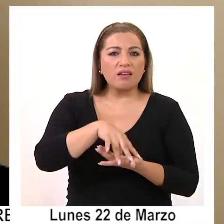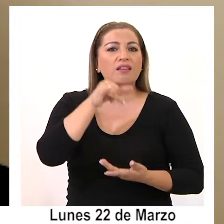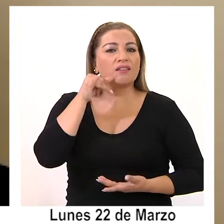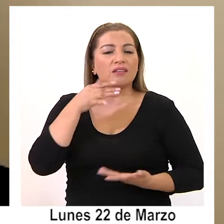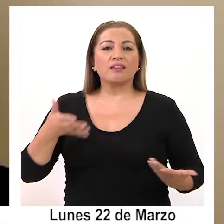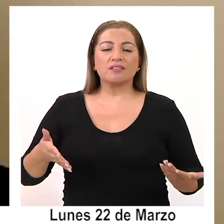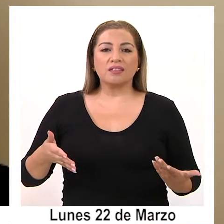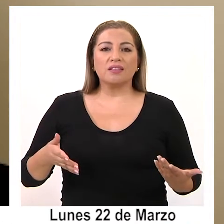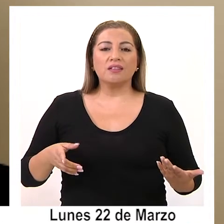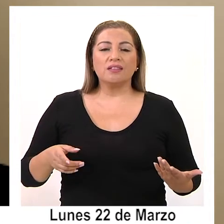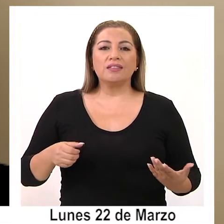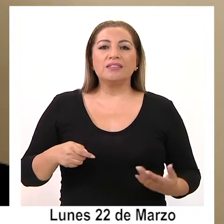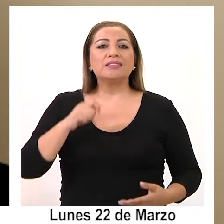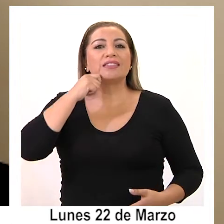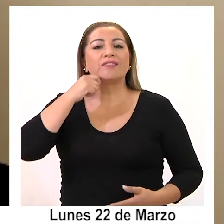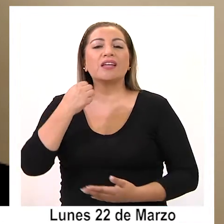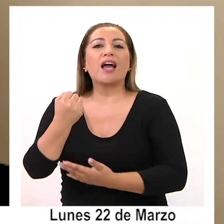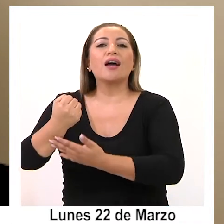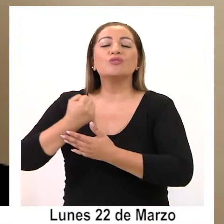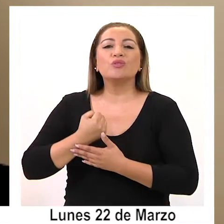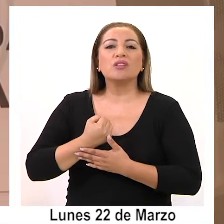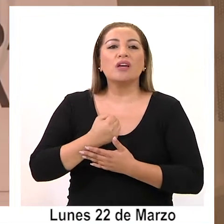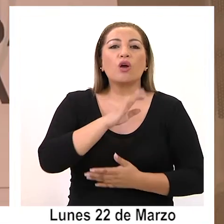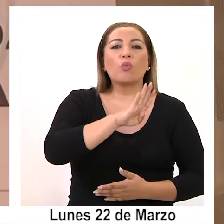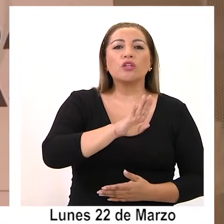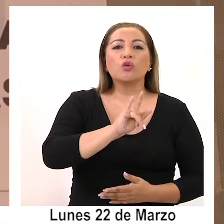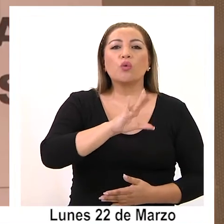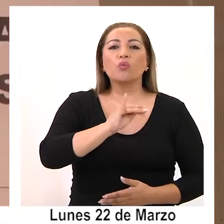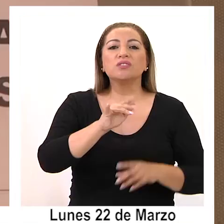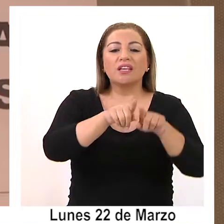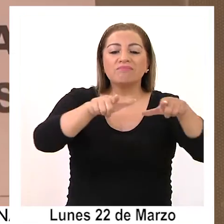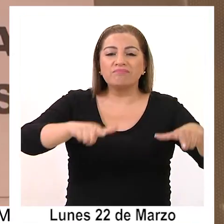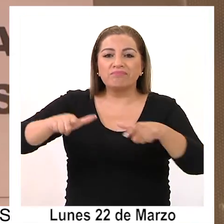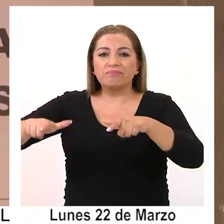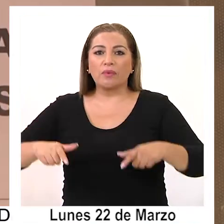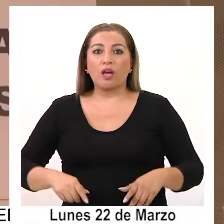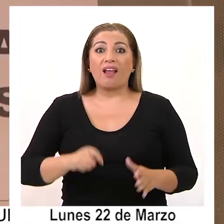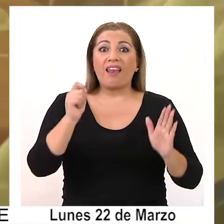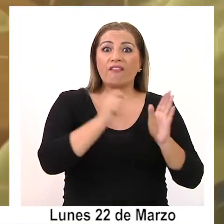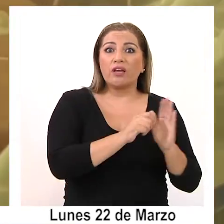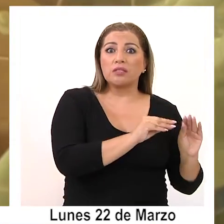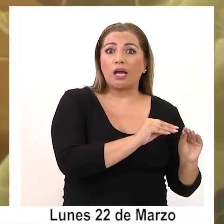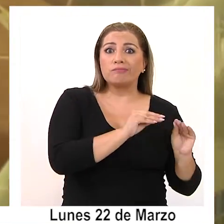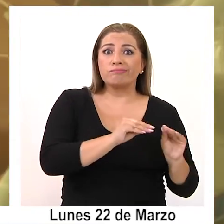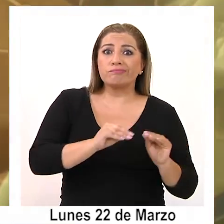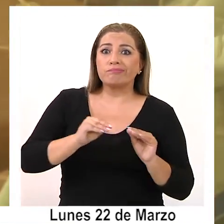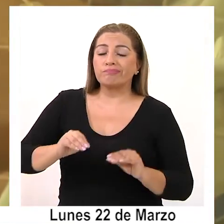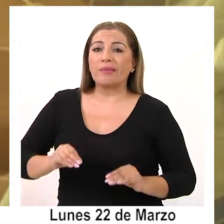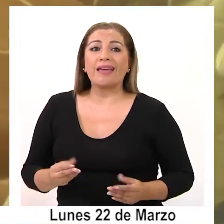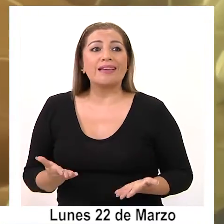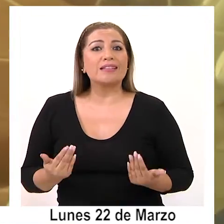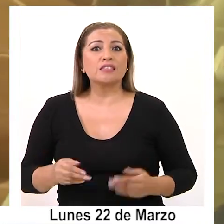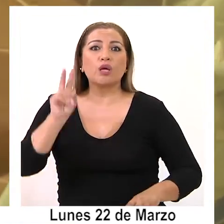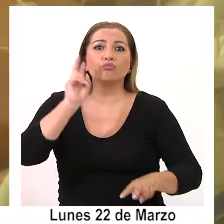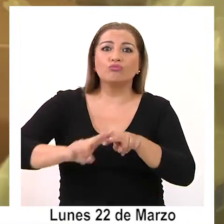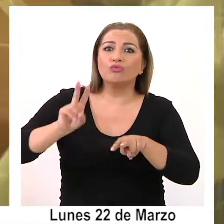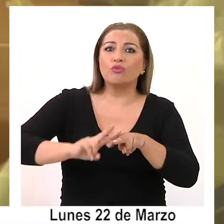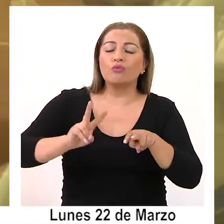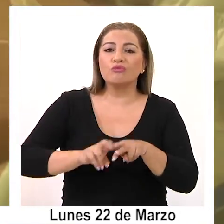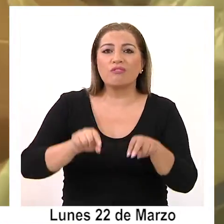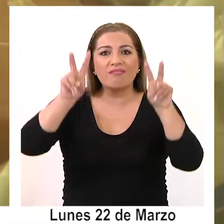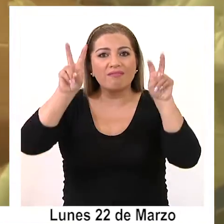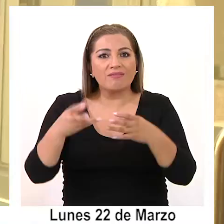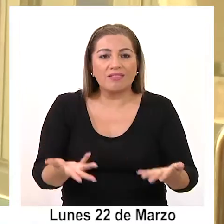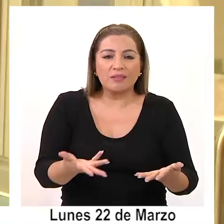finalmente nos ayudan a atender cuatro unidades de cuidado intensivo. Los plazos están corriendo y urge una solución a este